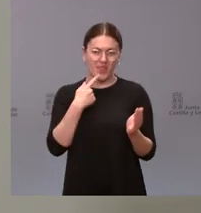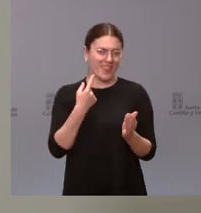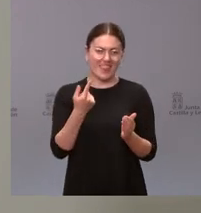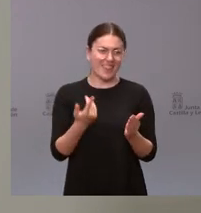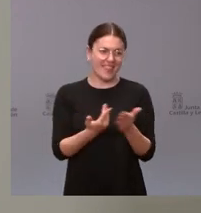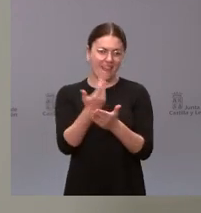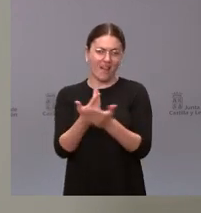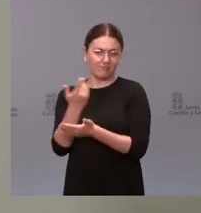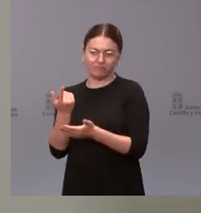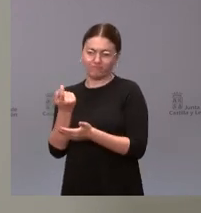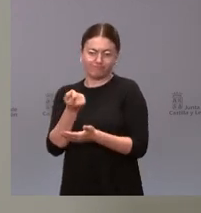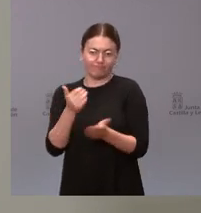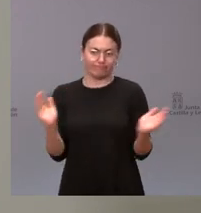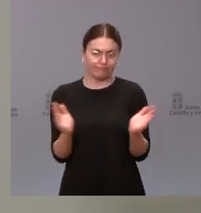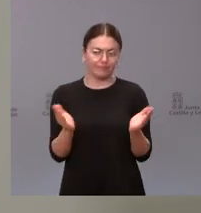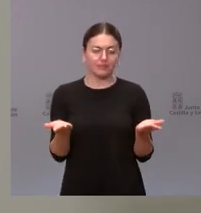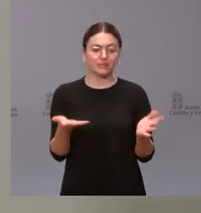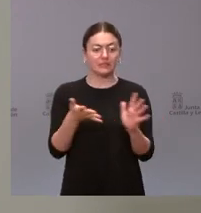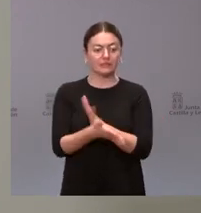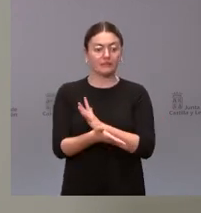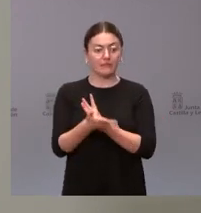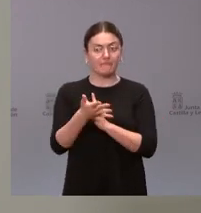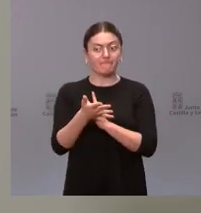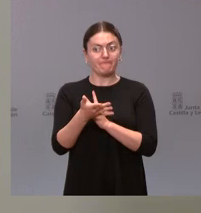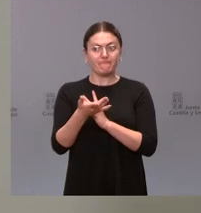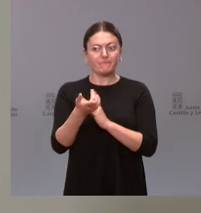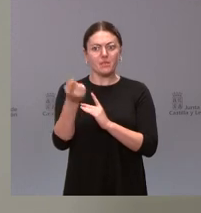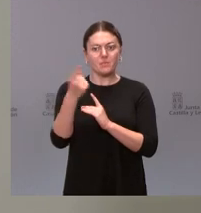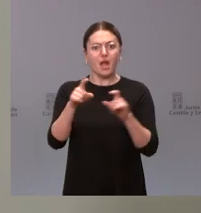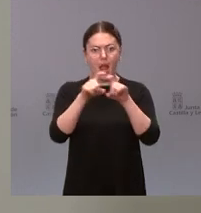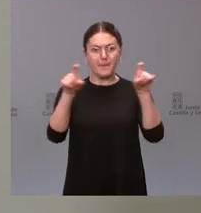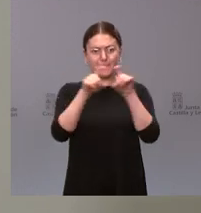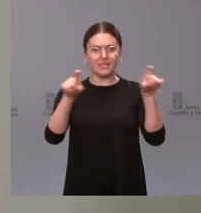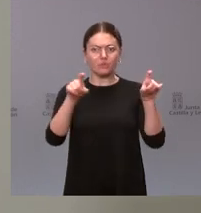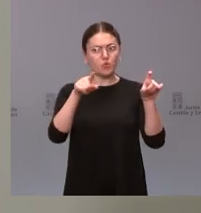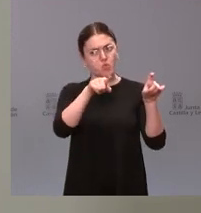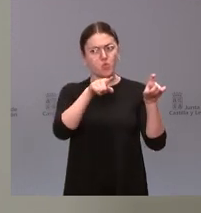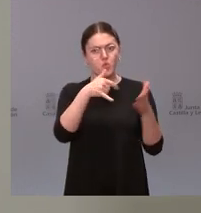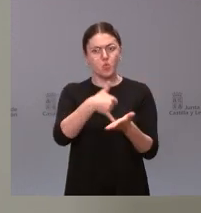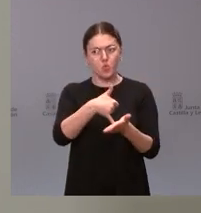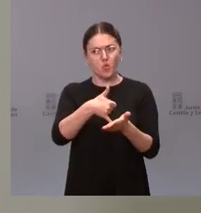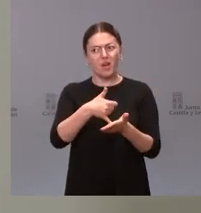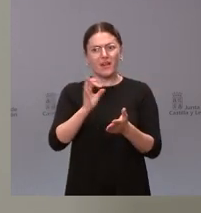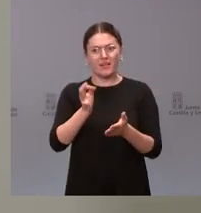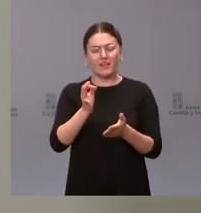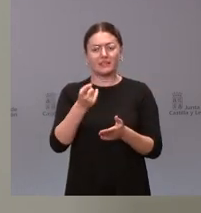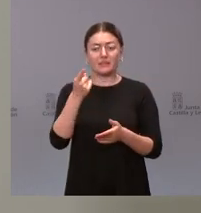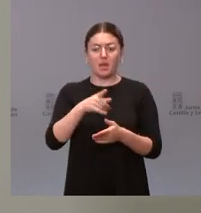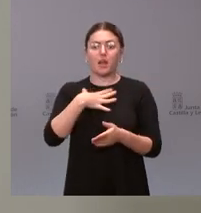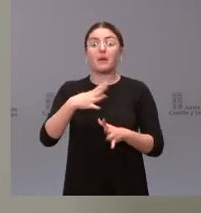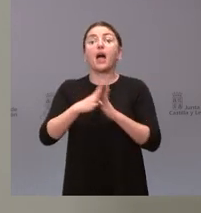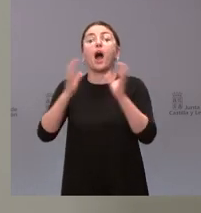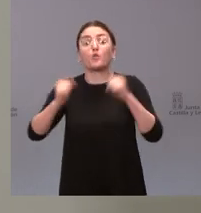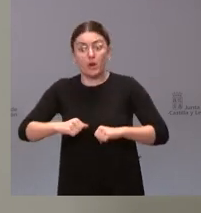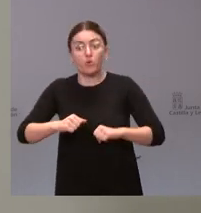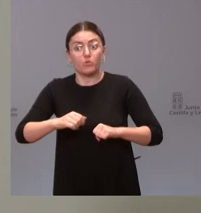también es verdad que la situación de la empresa es crítica pero también es verdad que hay todavía una oportunidad para el acuerdo y